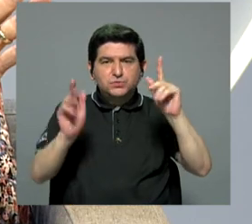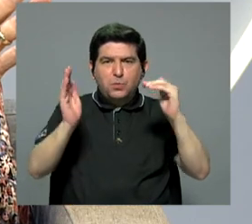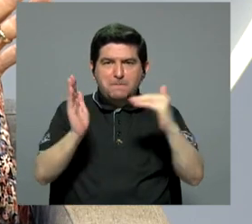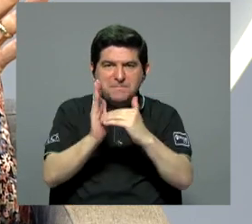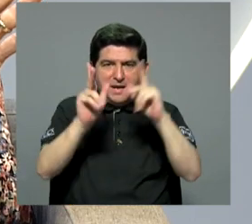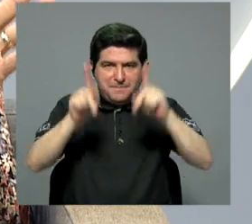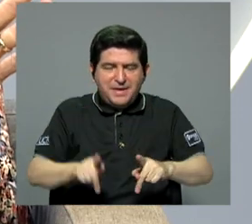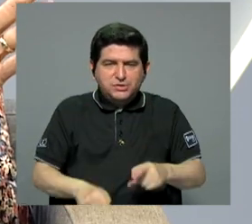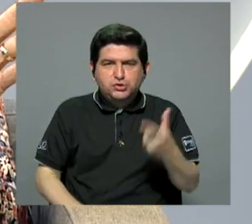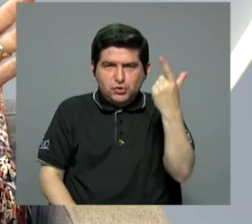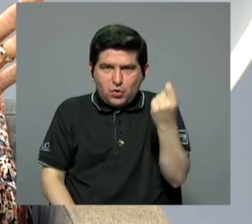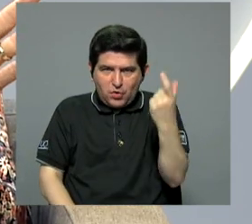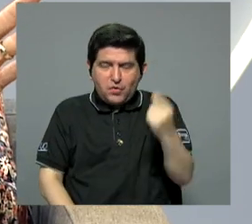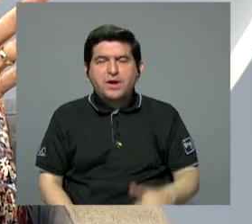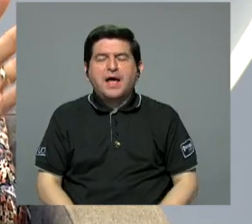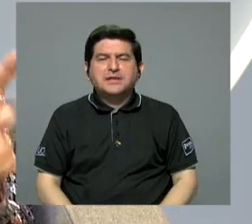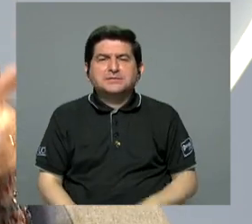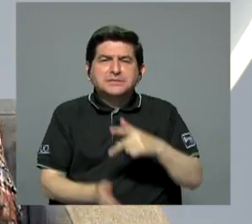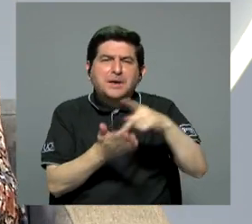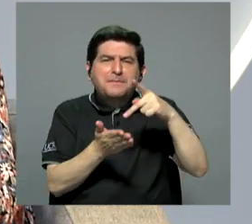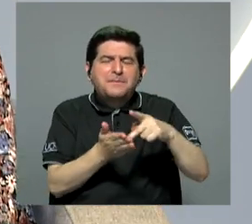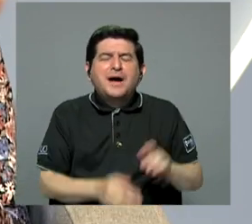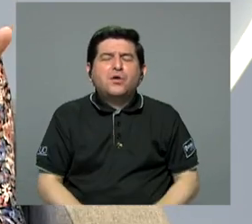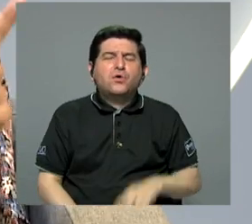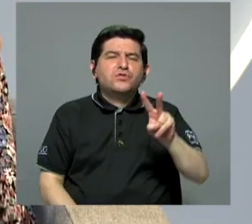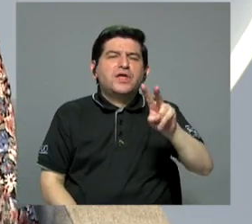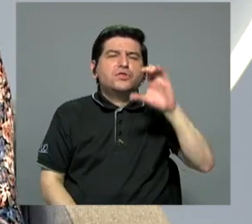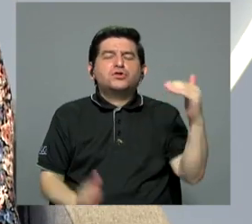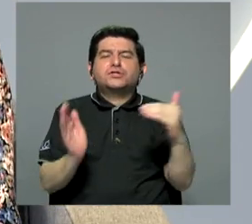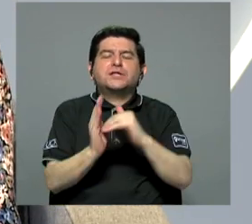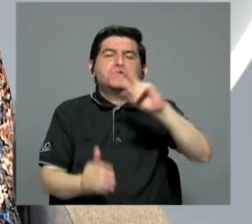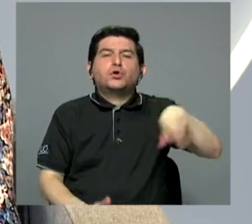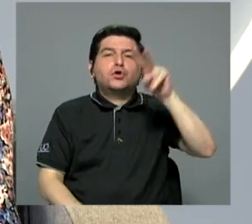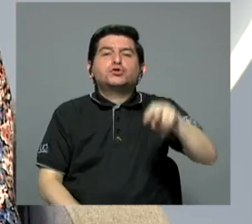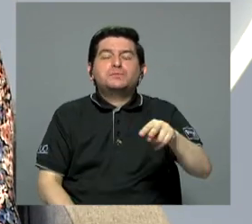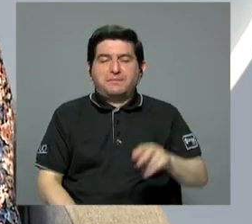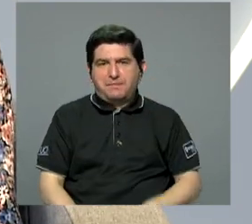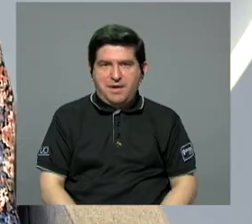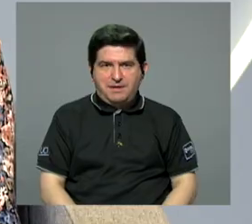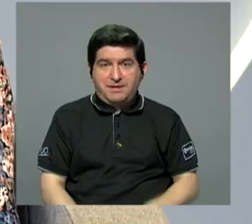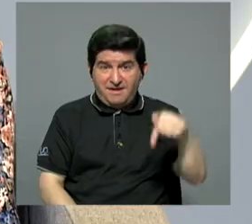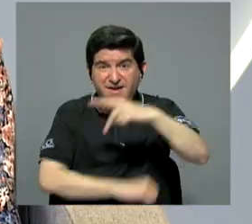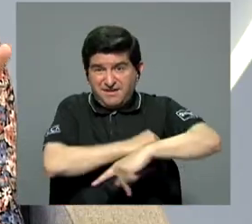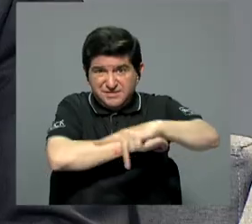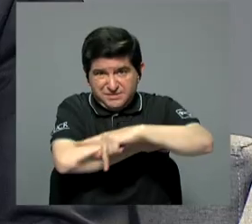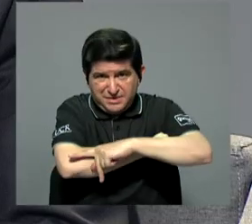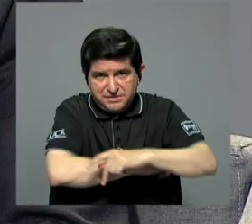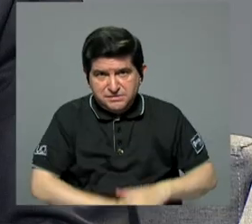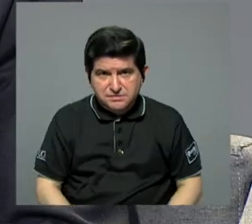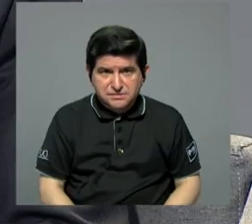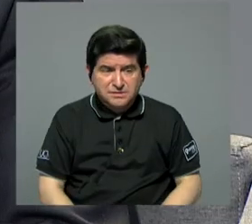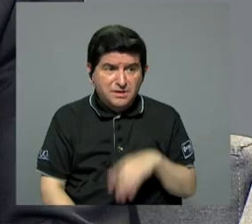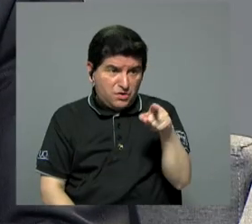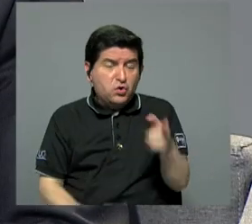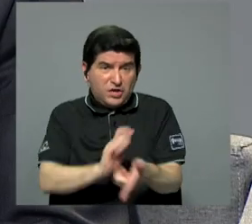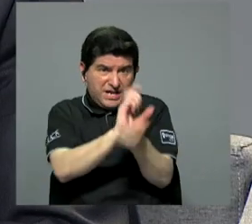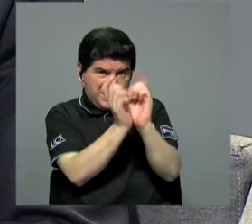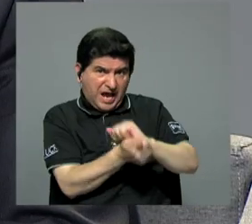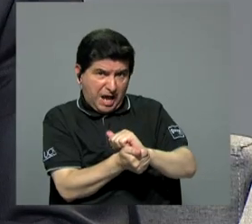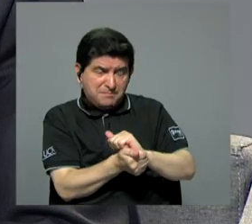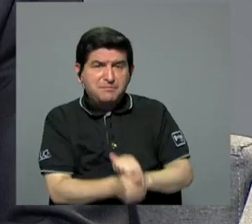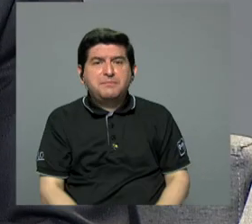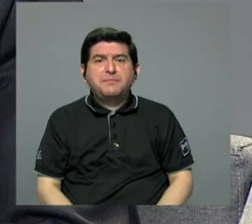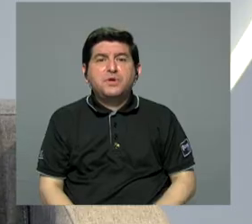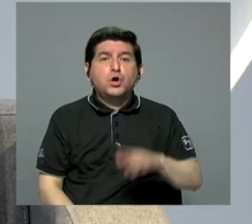jubiladas reciben un monto mensual de 200 mil colones en nuestro país. Y con esta reforma